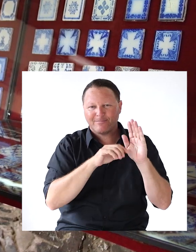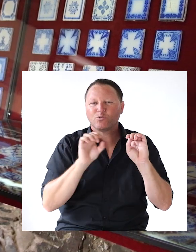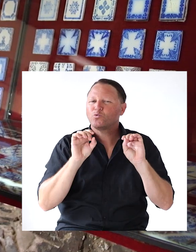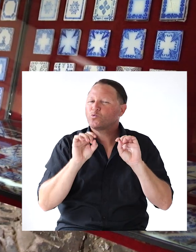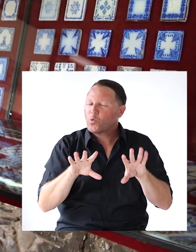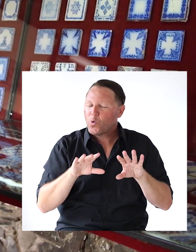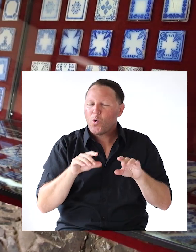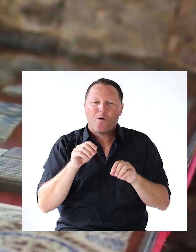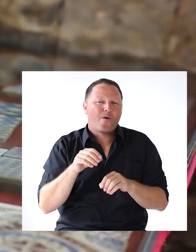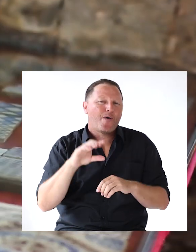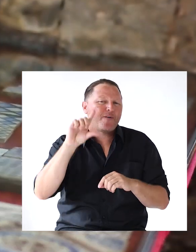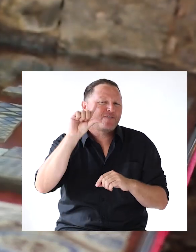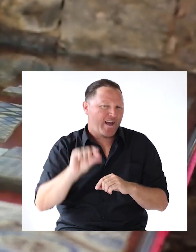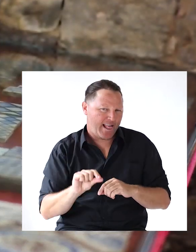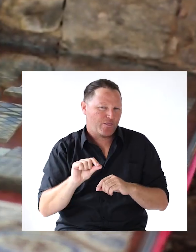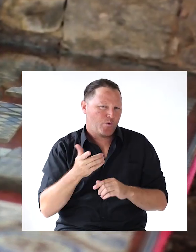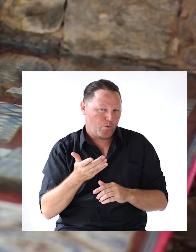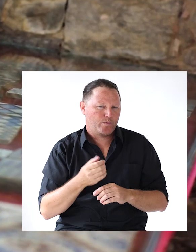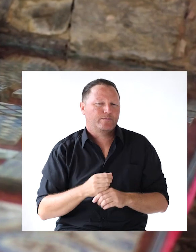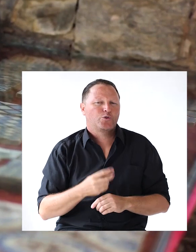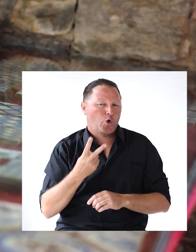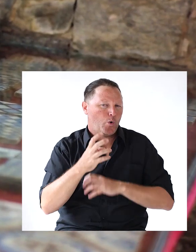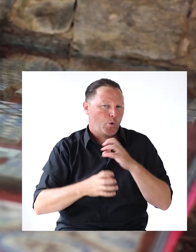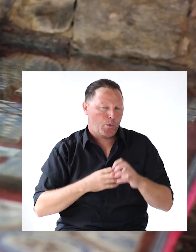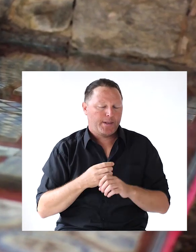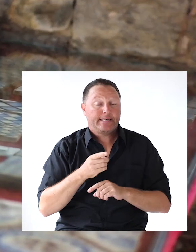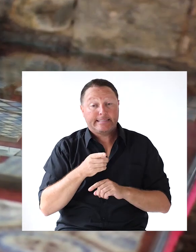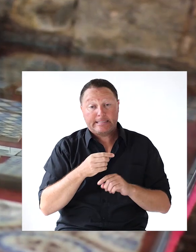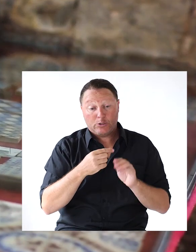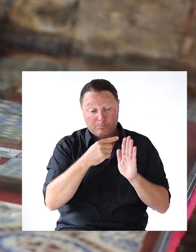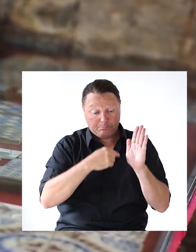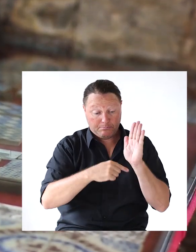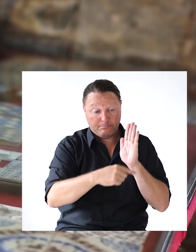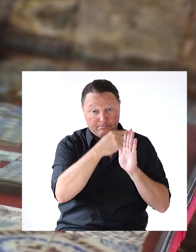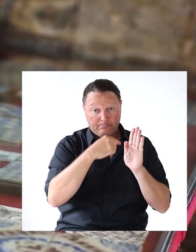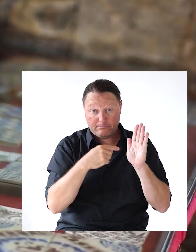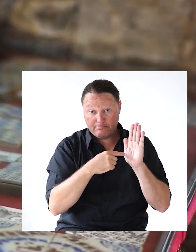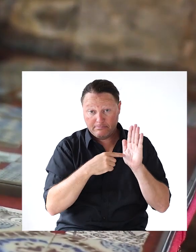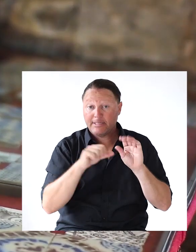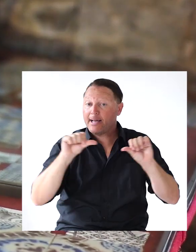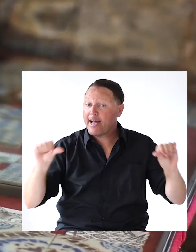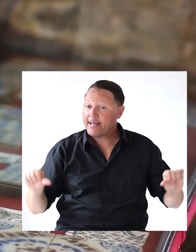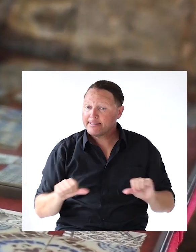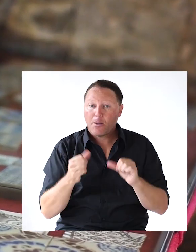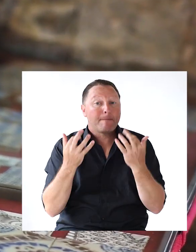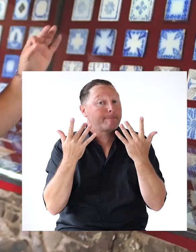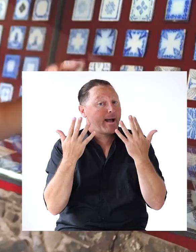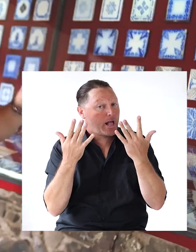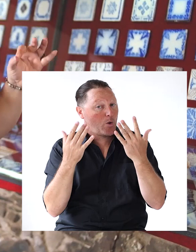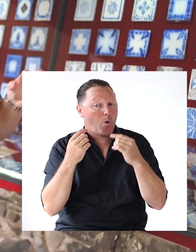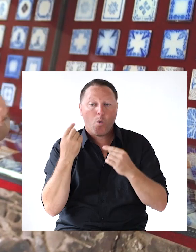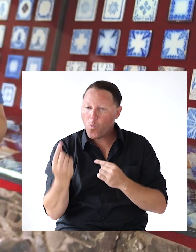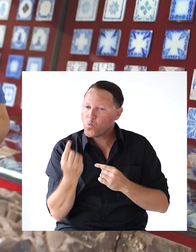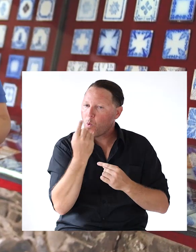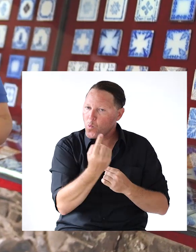estos Porque eran más económicos Estos azulejos Eran elaborados Artesanalmente